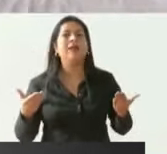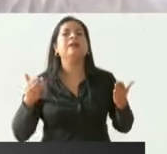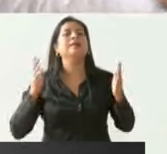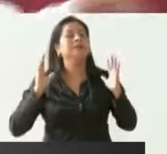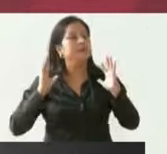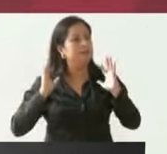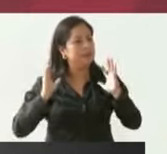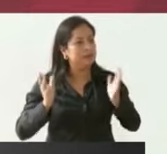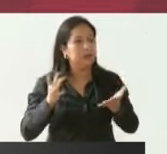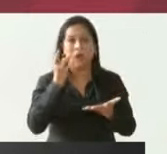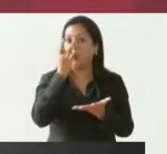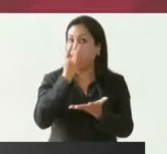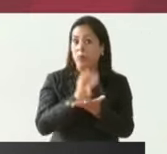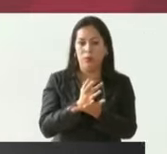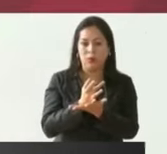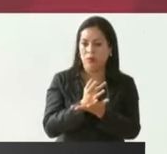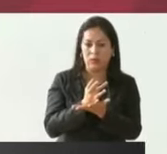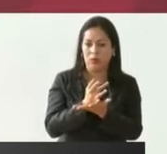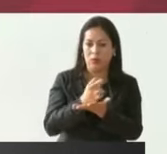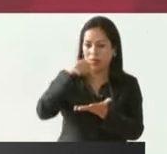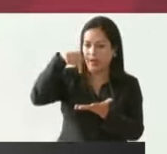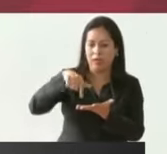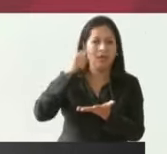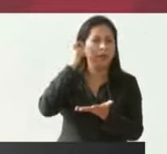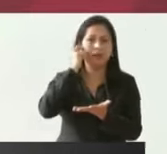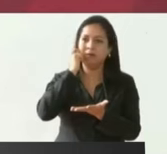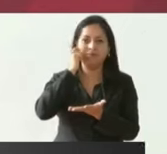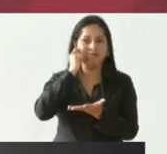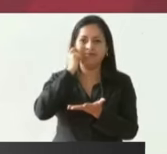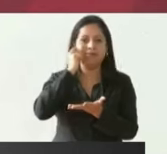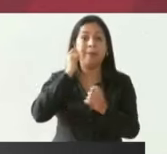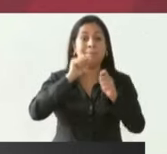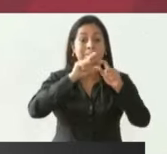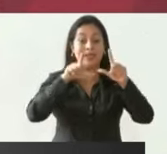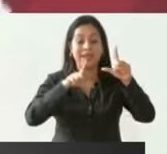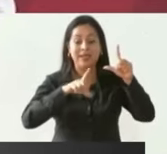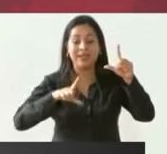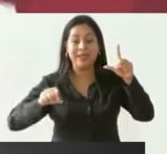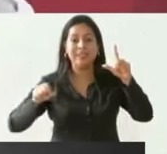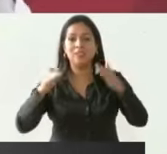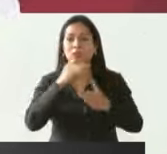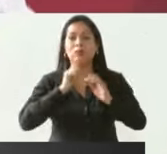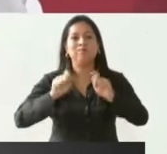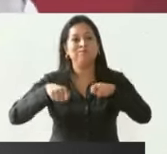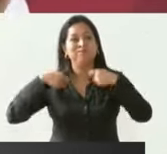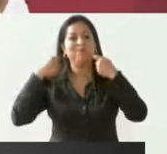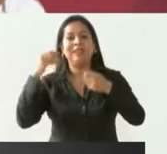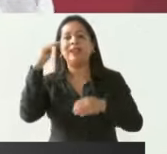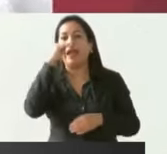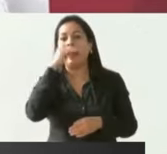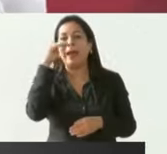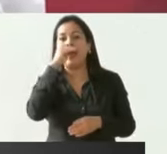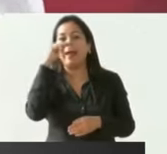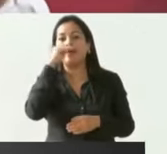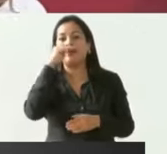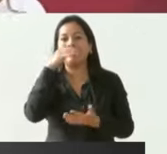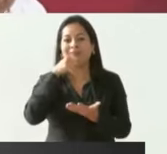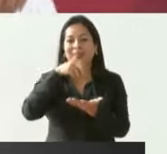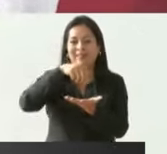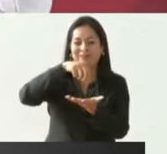no solo es en Guerrero ya en todo el país se entregan de manera gratuita los